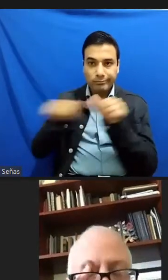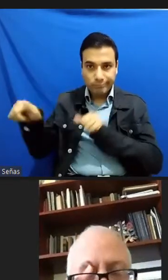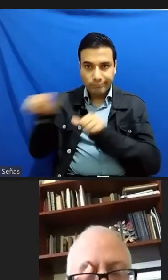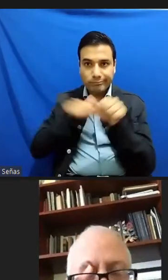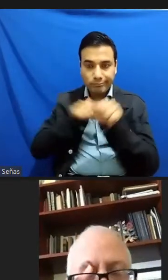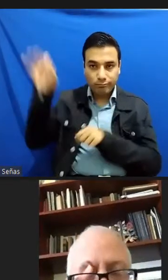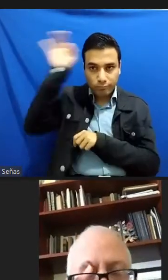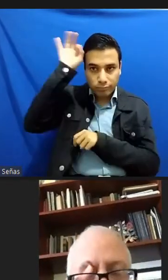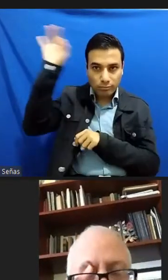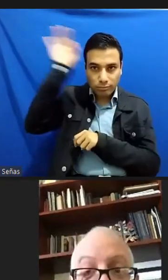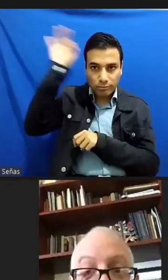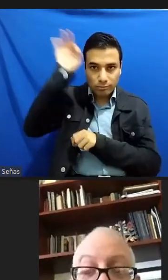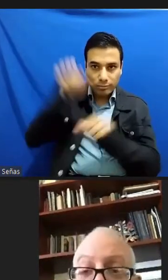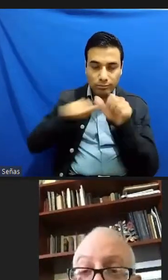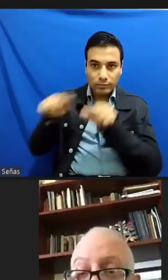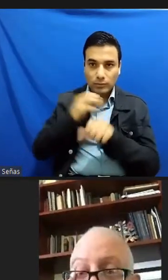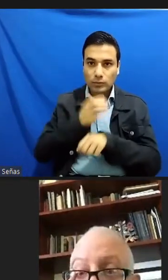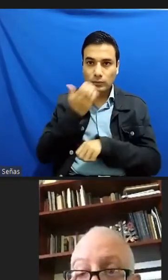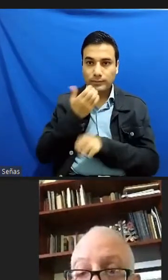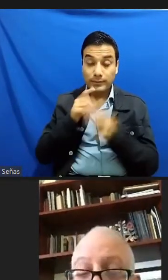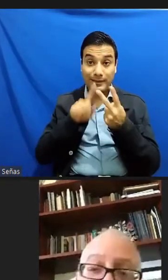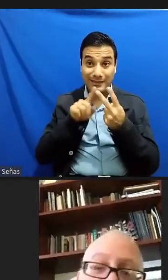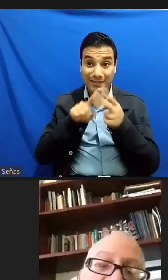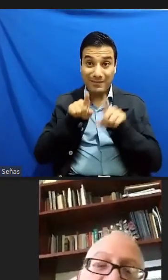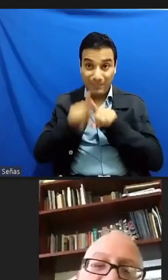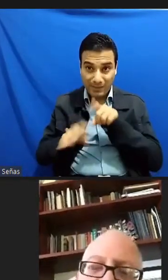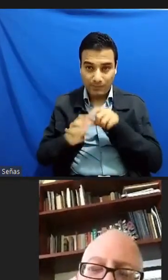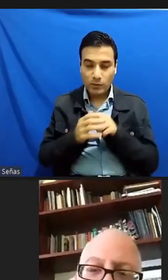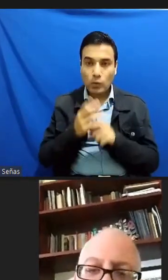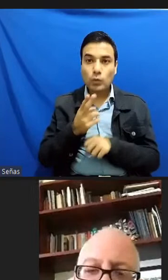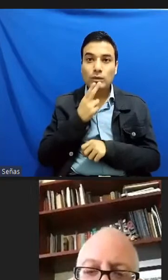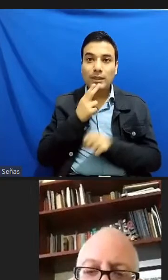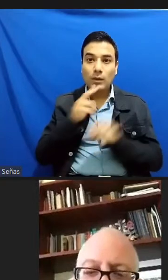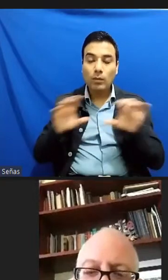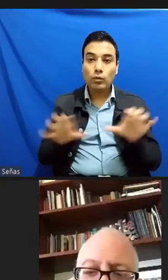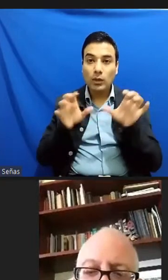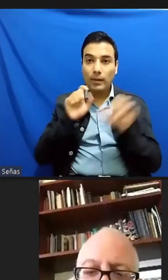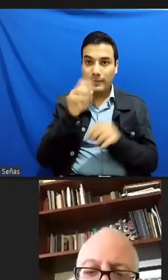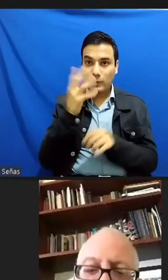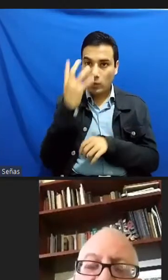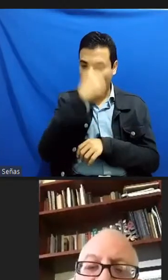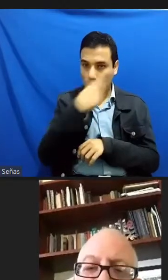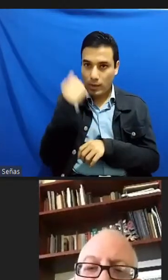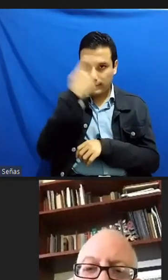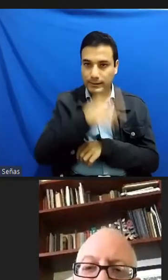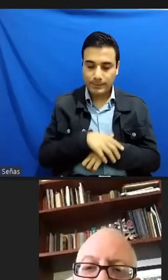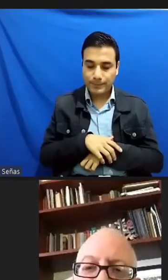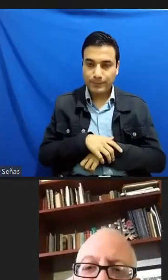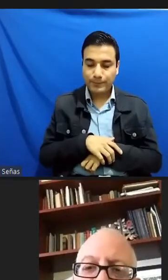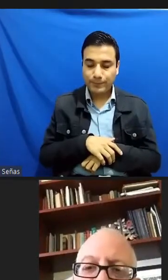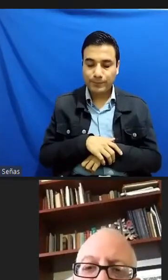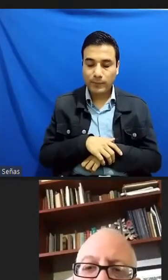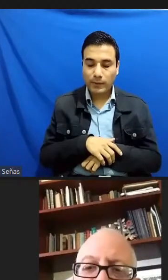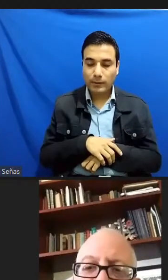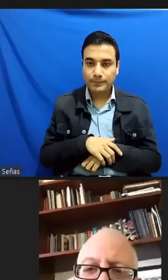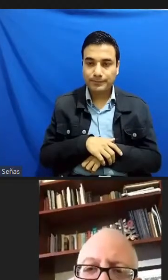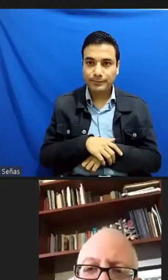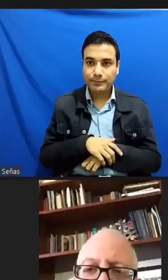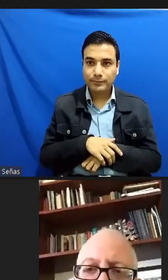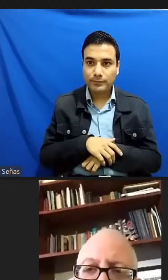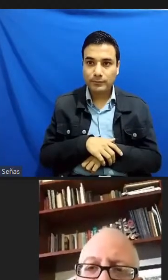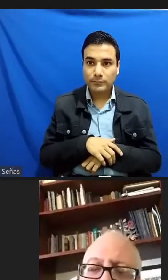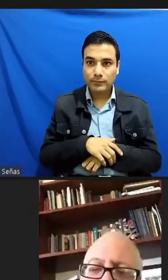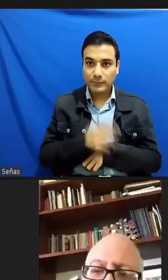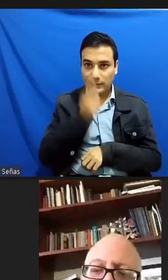cloquear usa una computadora 24 horas una computadora que está la que se cuelga del cuello esa